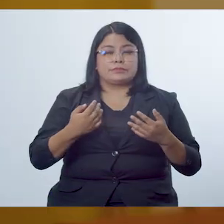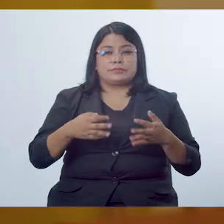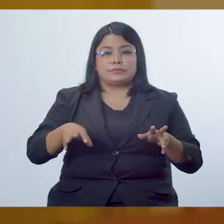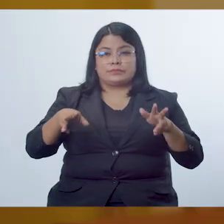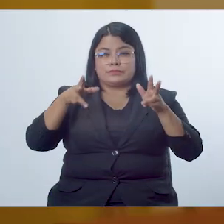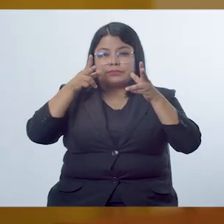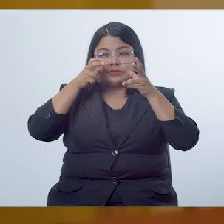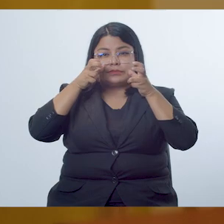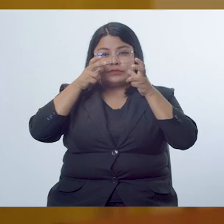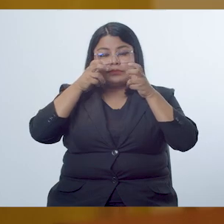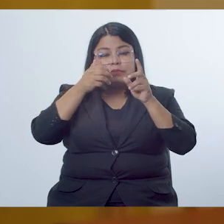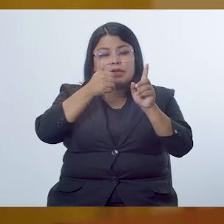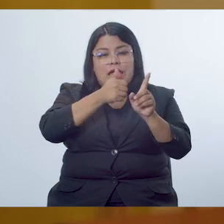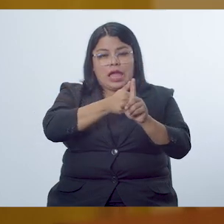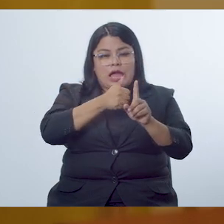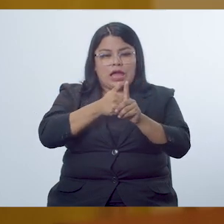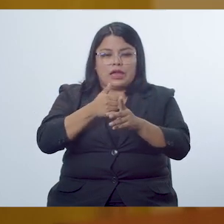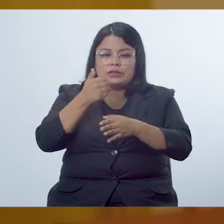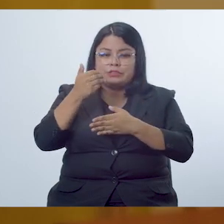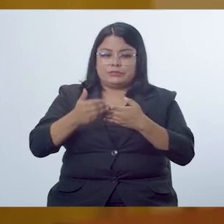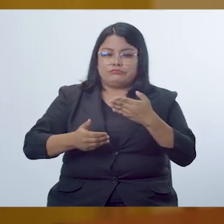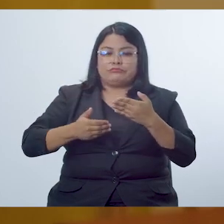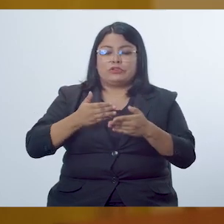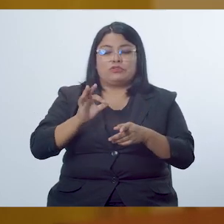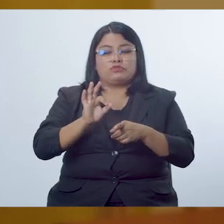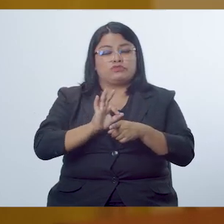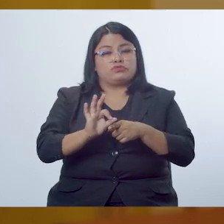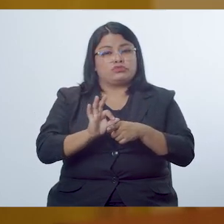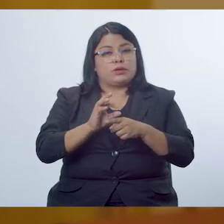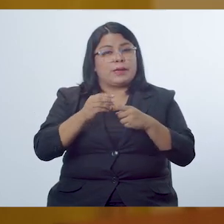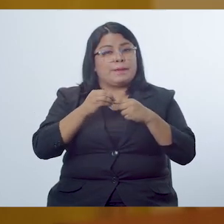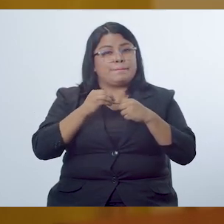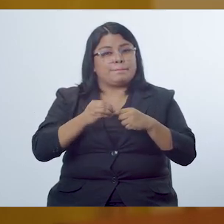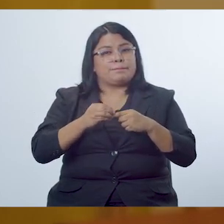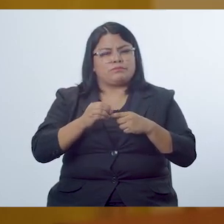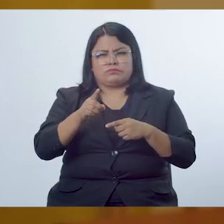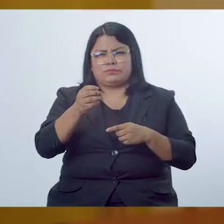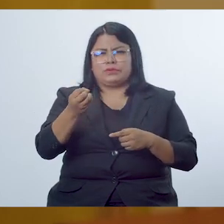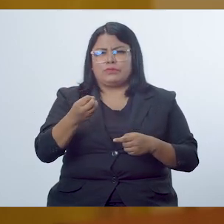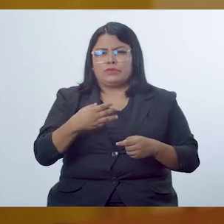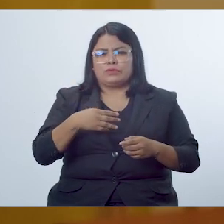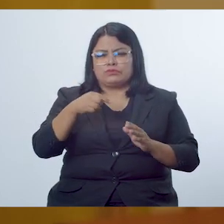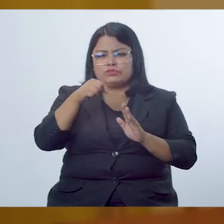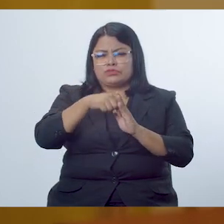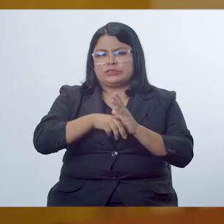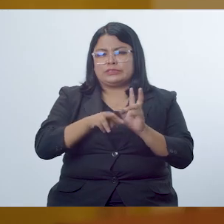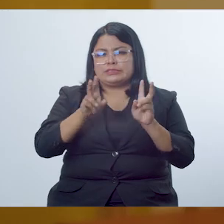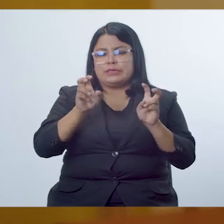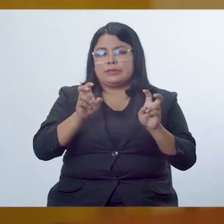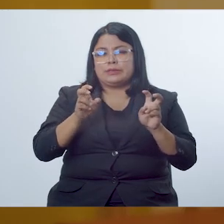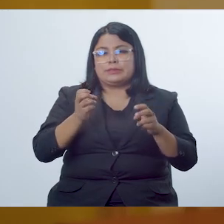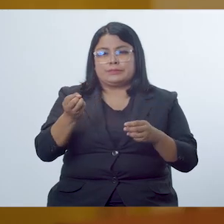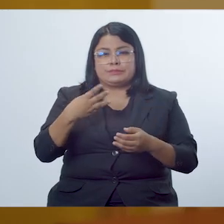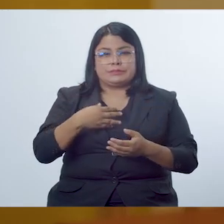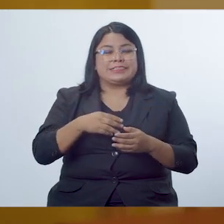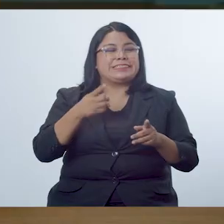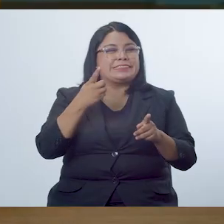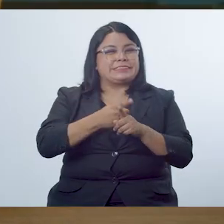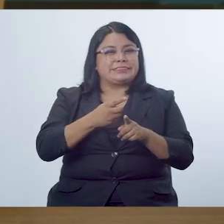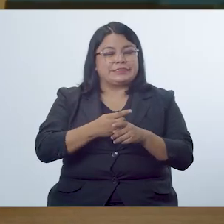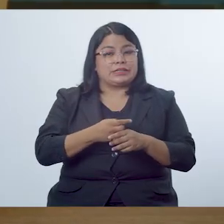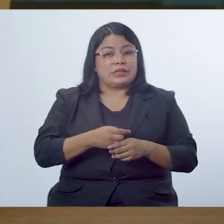Como pudimos observar, cada una de las etapas tiene una función específica. Francisco, ¿me podría ahondar un poco más sobre esto?